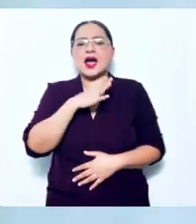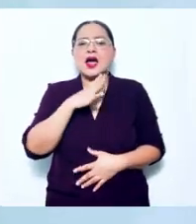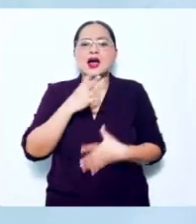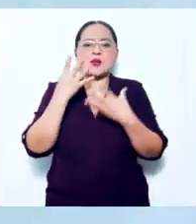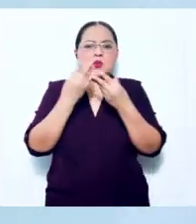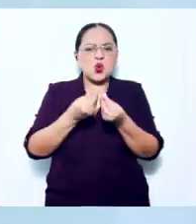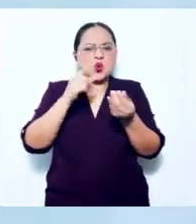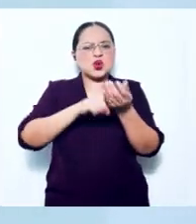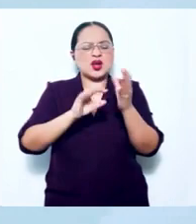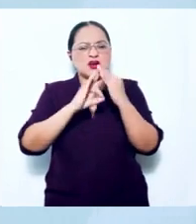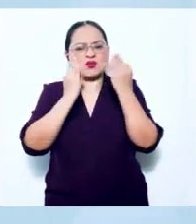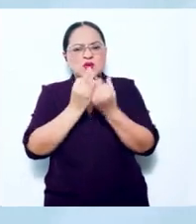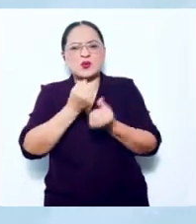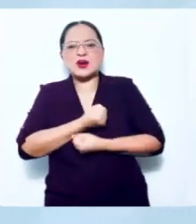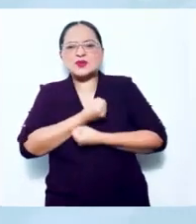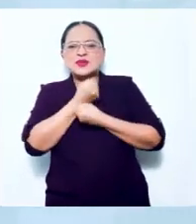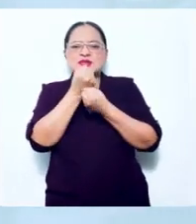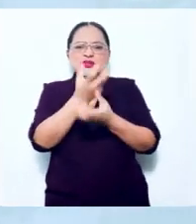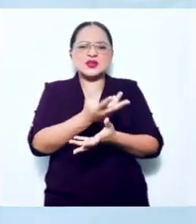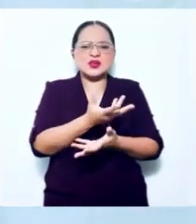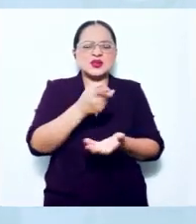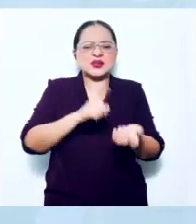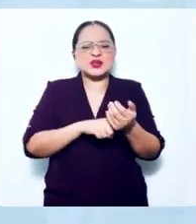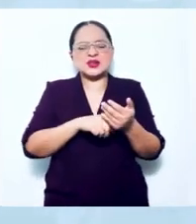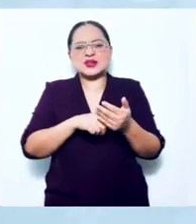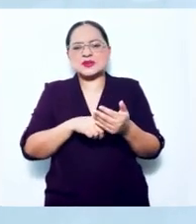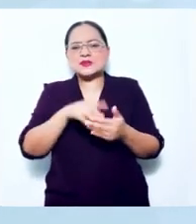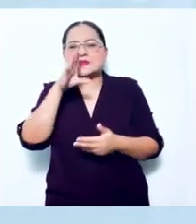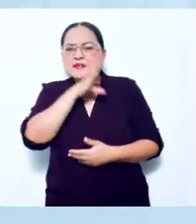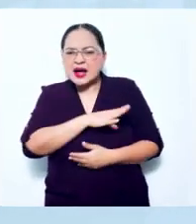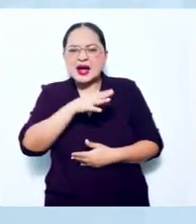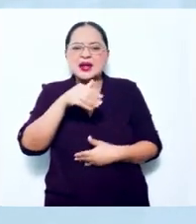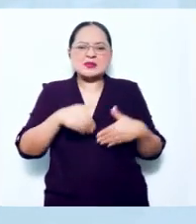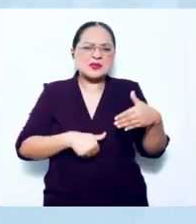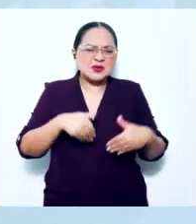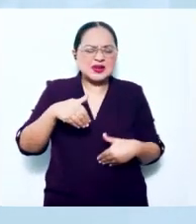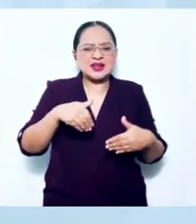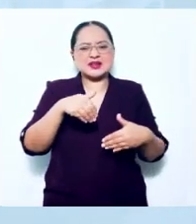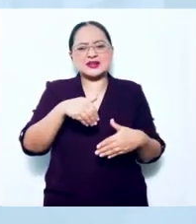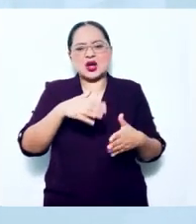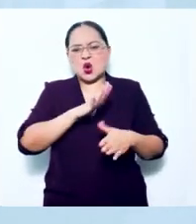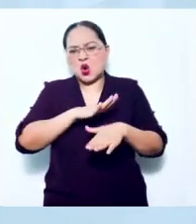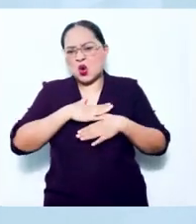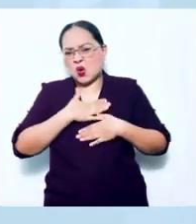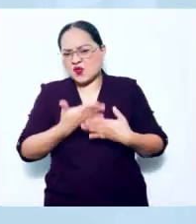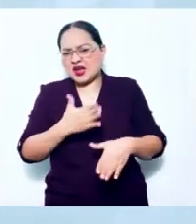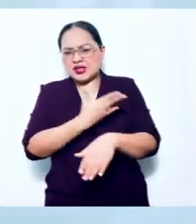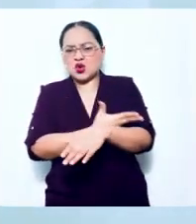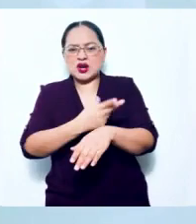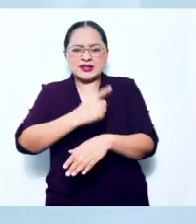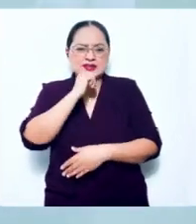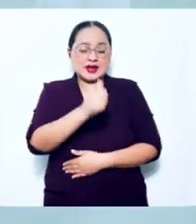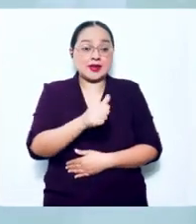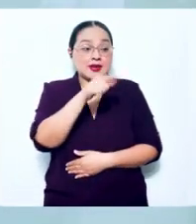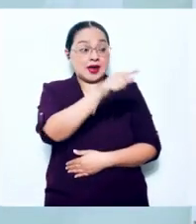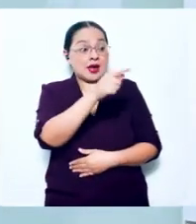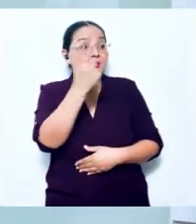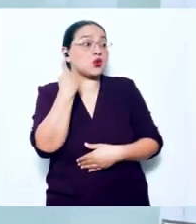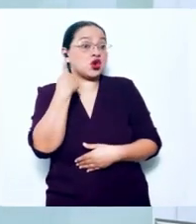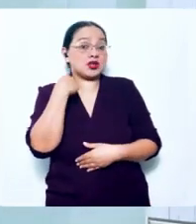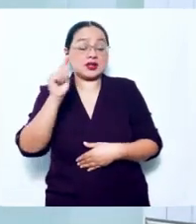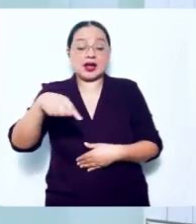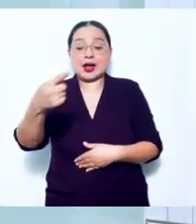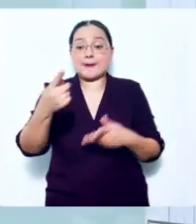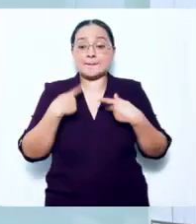expresión de inconsistencias y de deshonestidad y que cada día está más separada